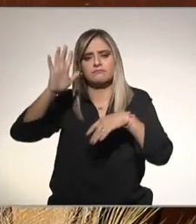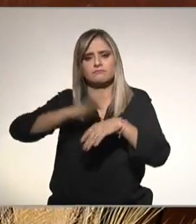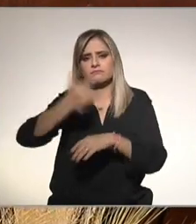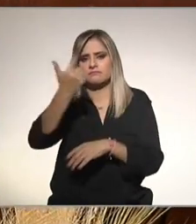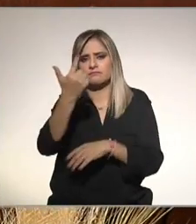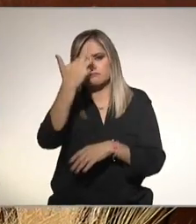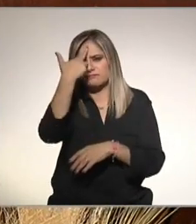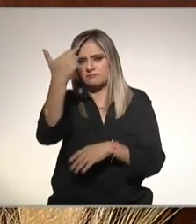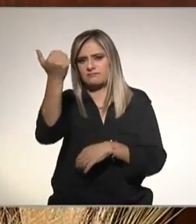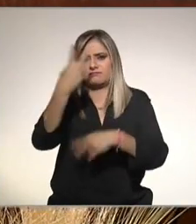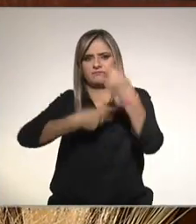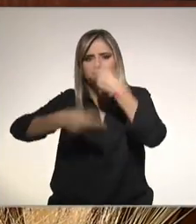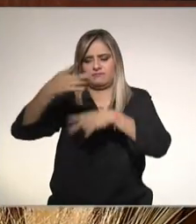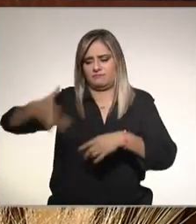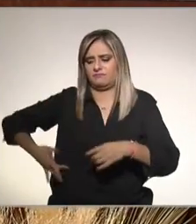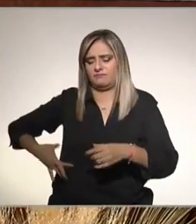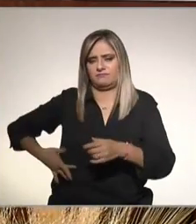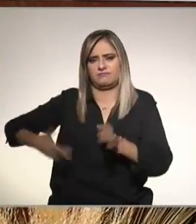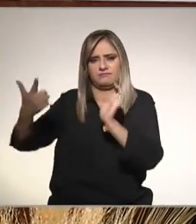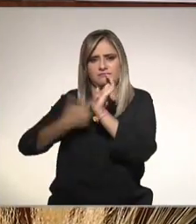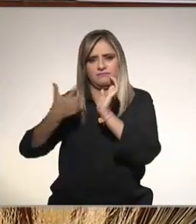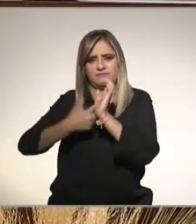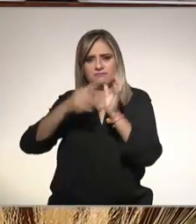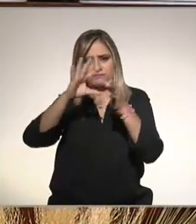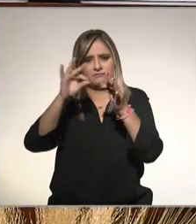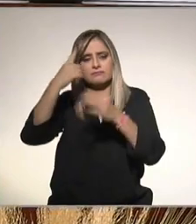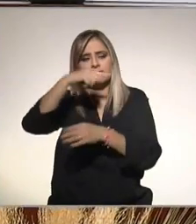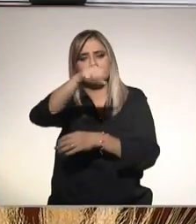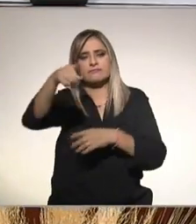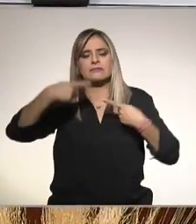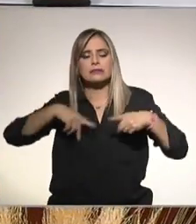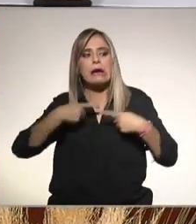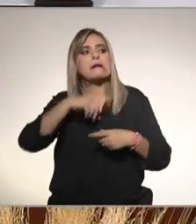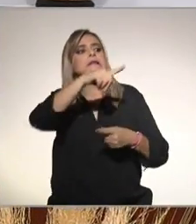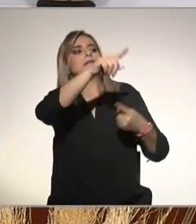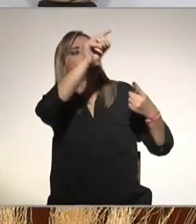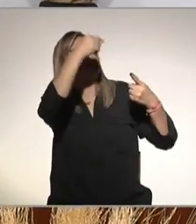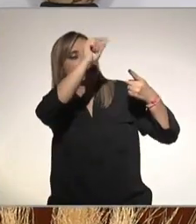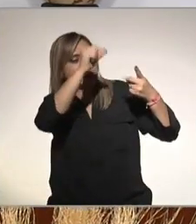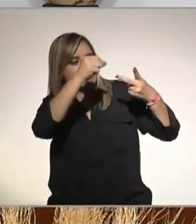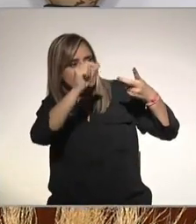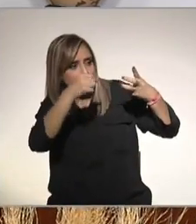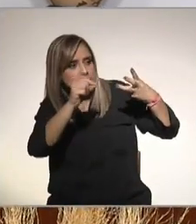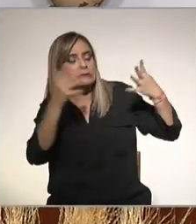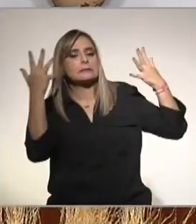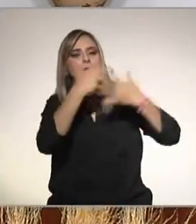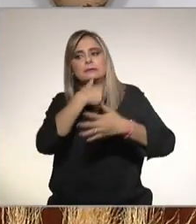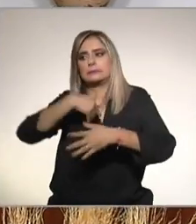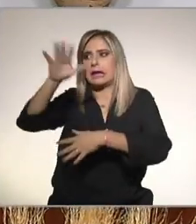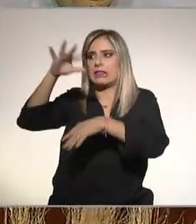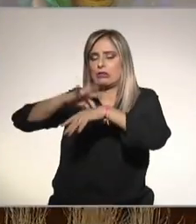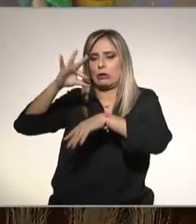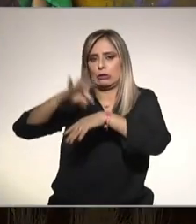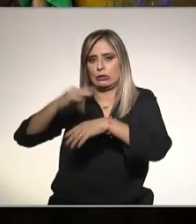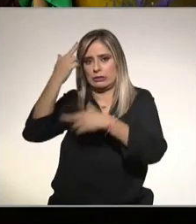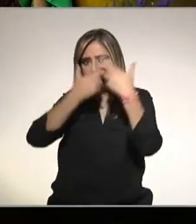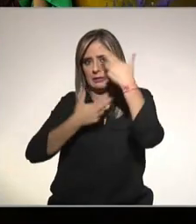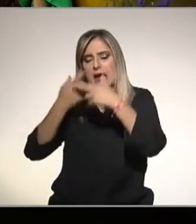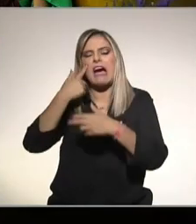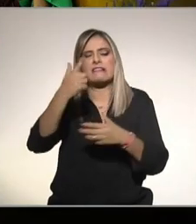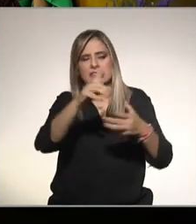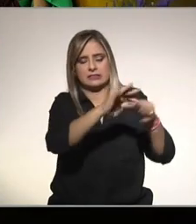para que todo el público que nos está viendo identifique si tenga uno y pueda tomar cartas en el asunto ¿por dónde empezamos Graciela?